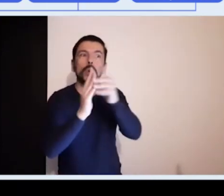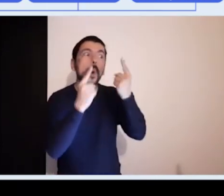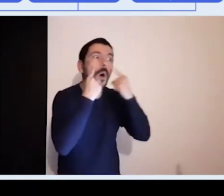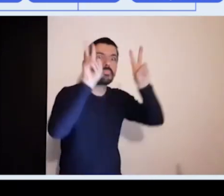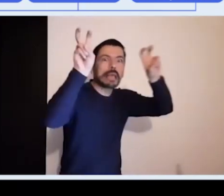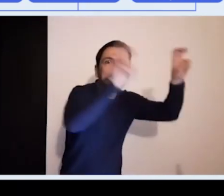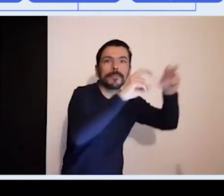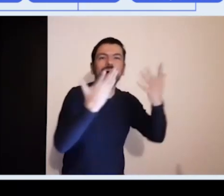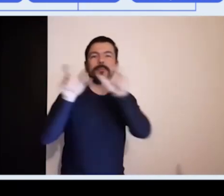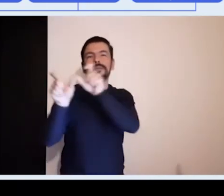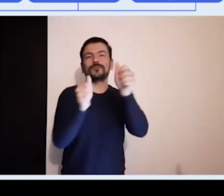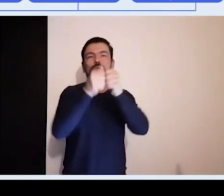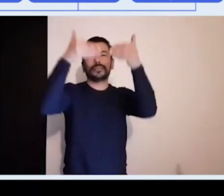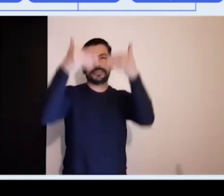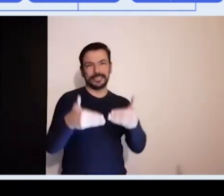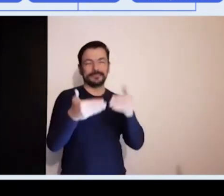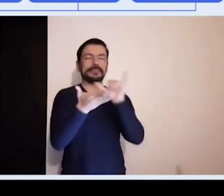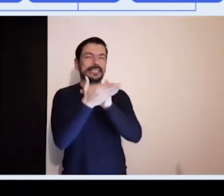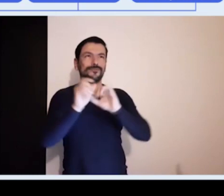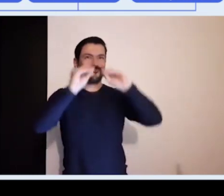llegue a todos los niveles del Estado.